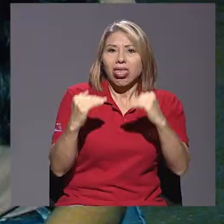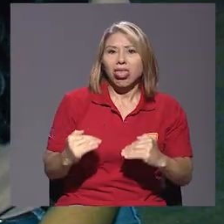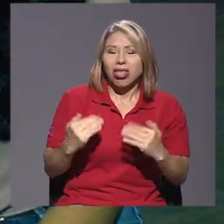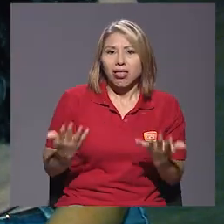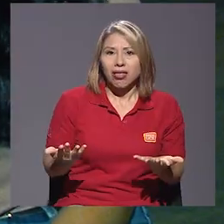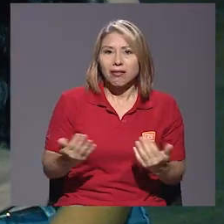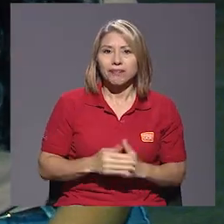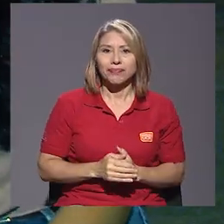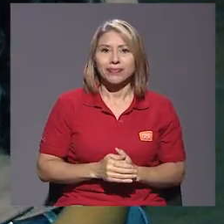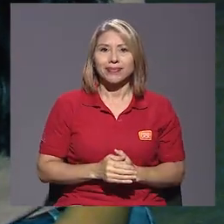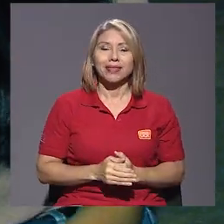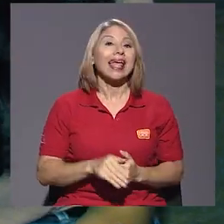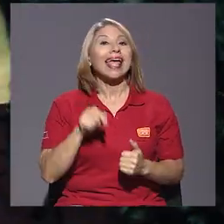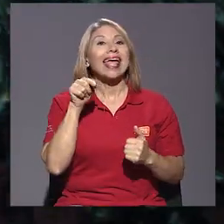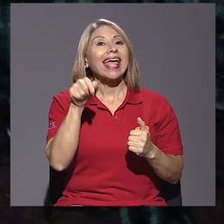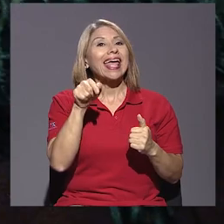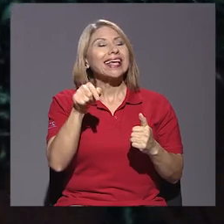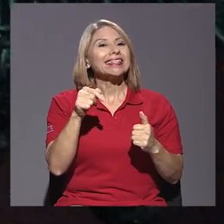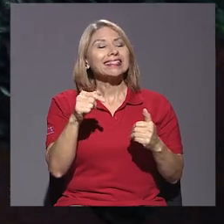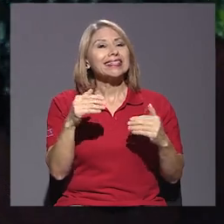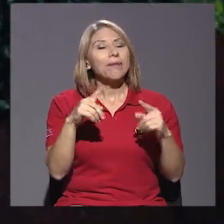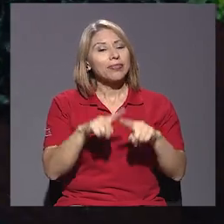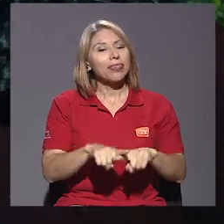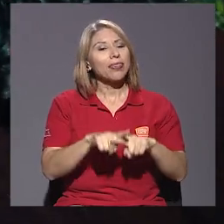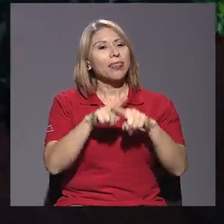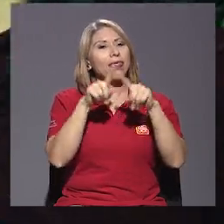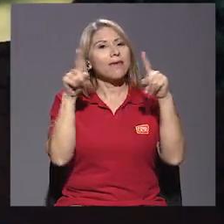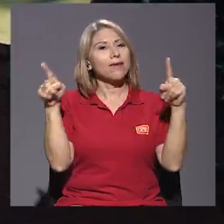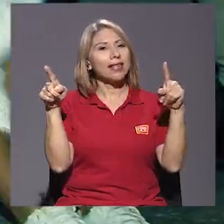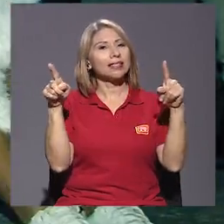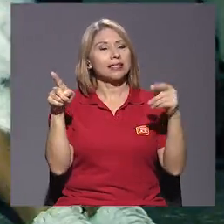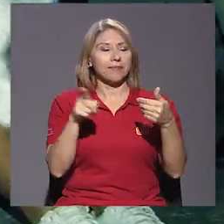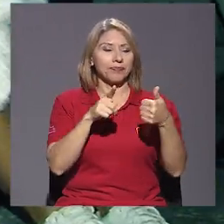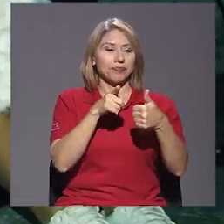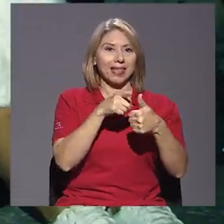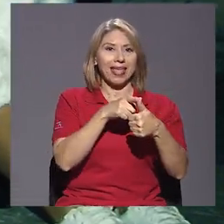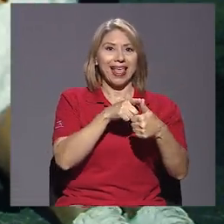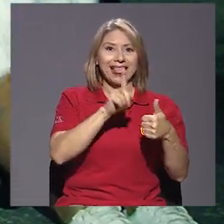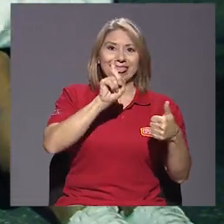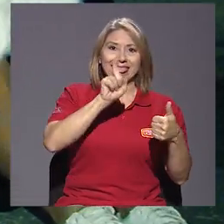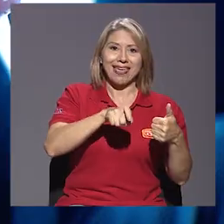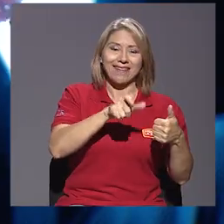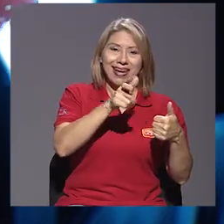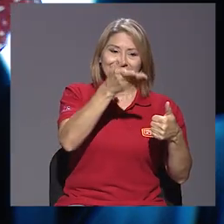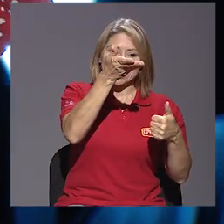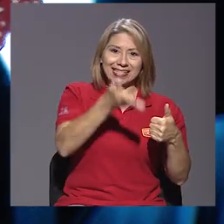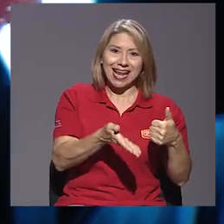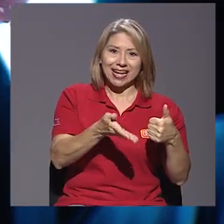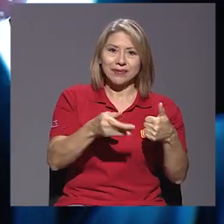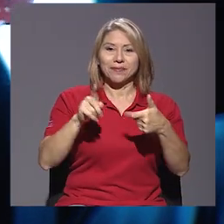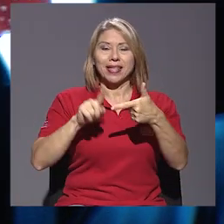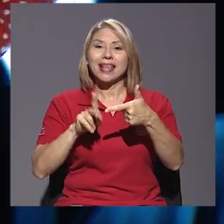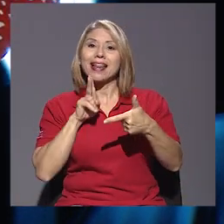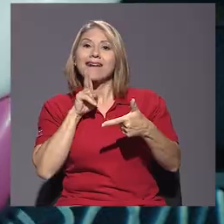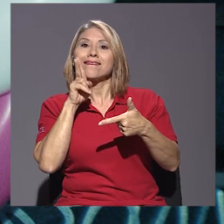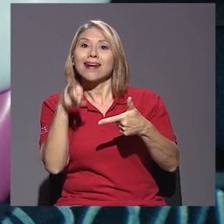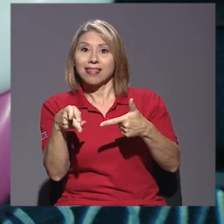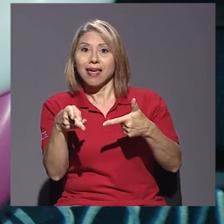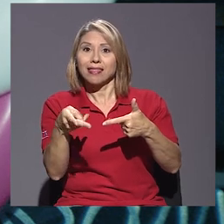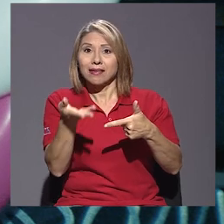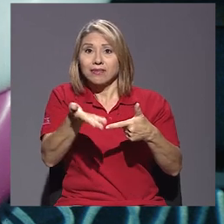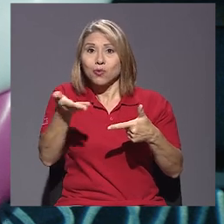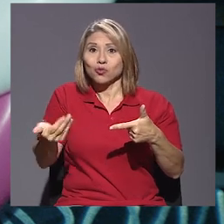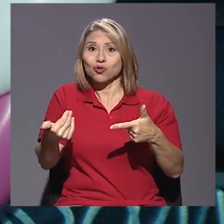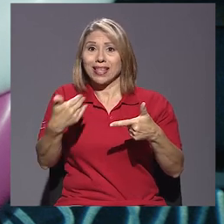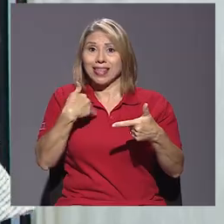personas. Esta brecha, entonces, entre el deber ser y la realidad de los recursos